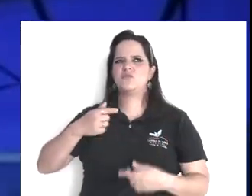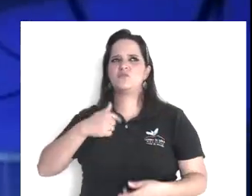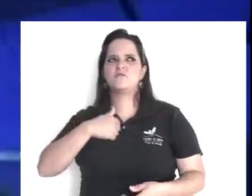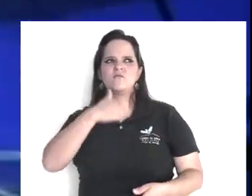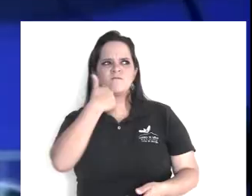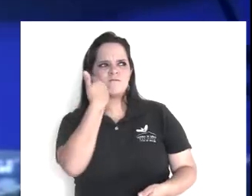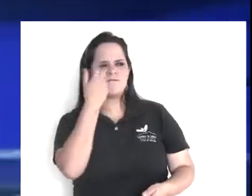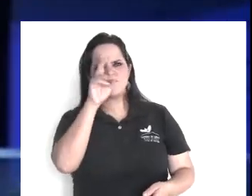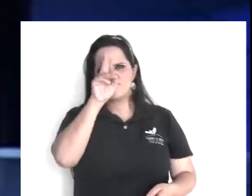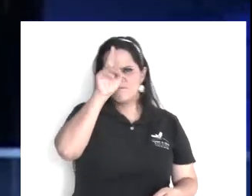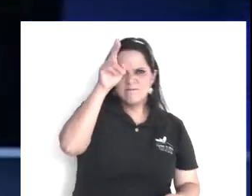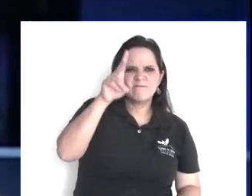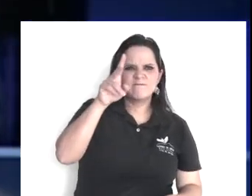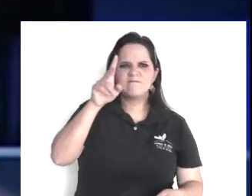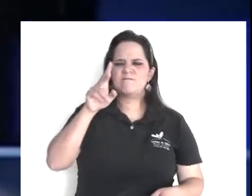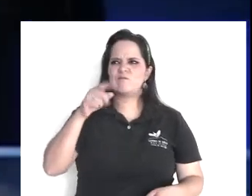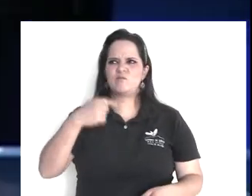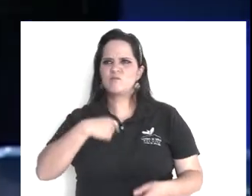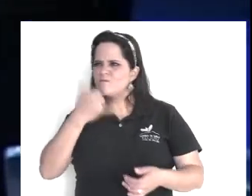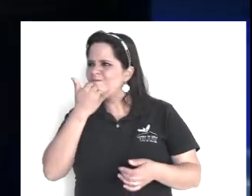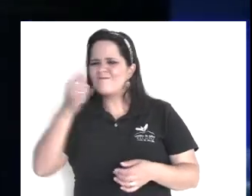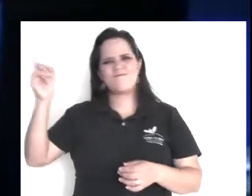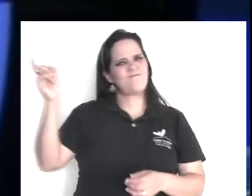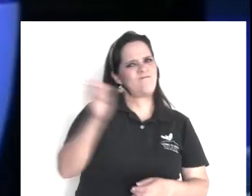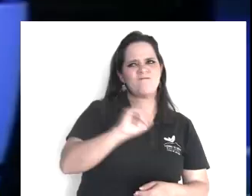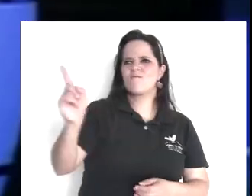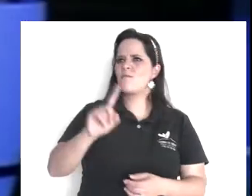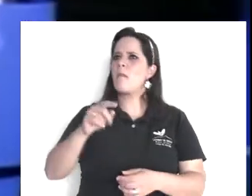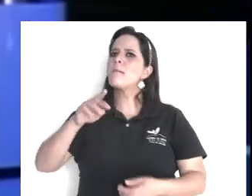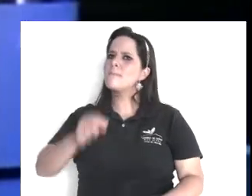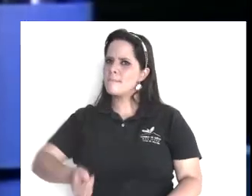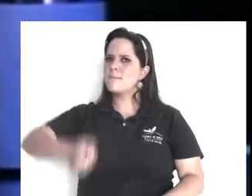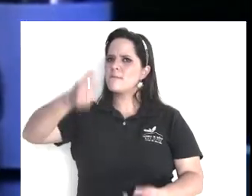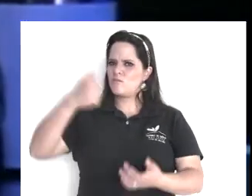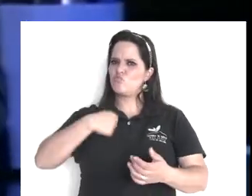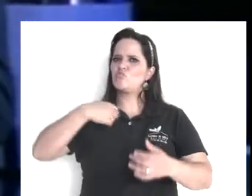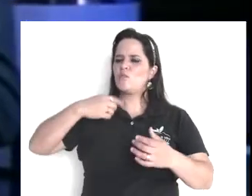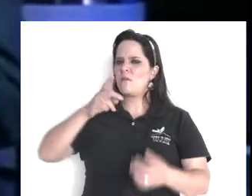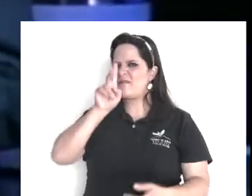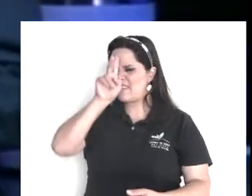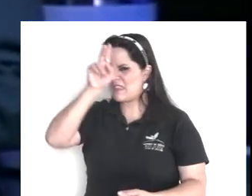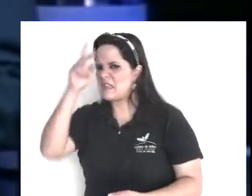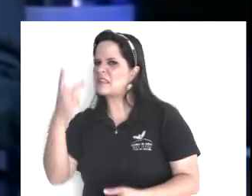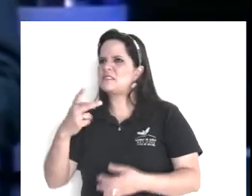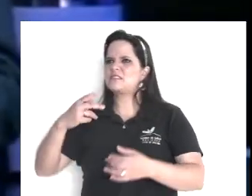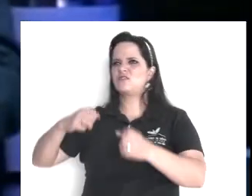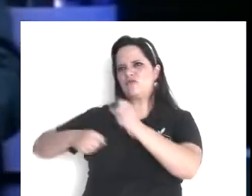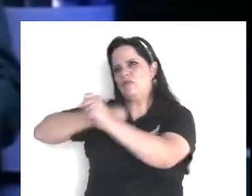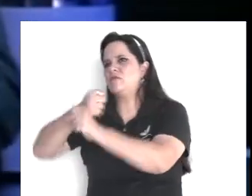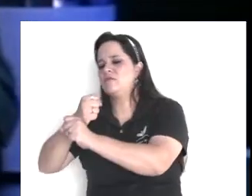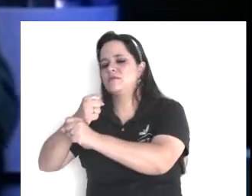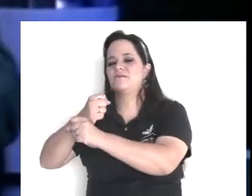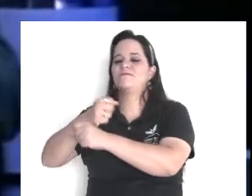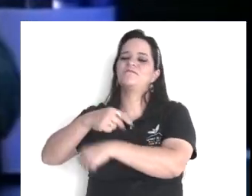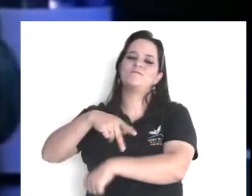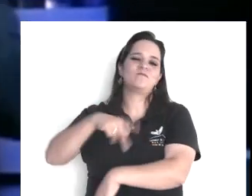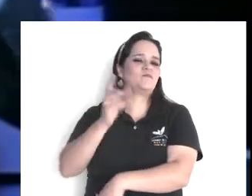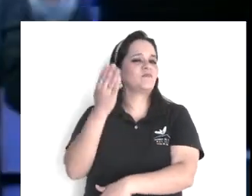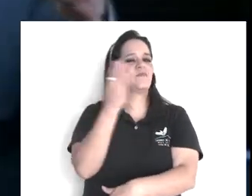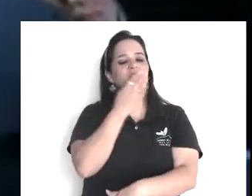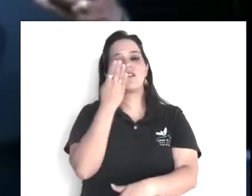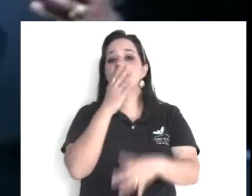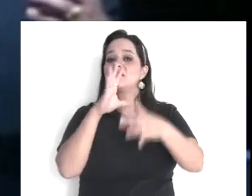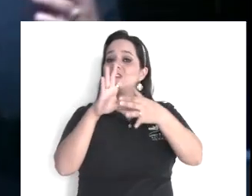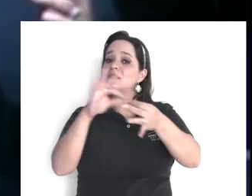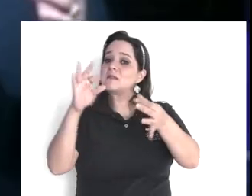que tiene cada persona, en sí misma, porque somos diferentes, si, y todavía